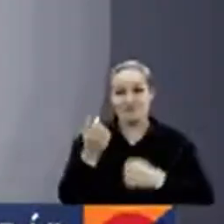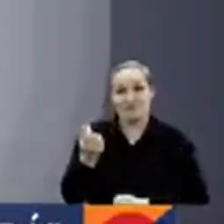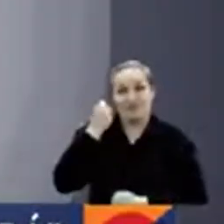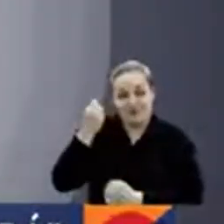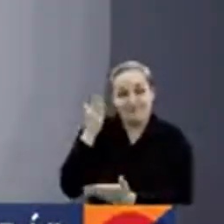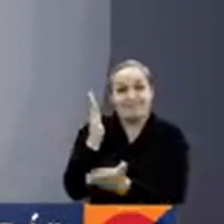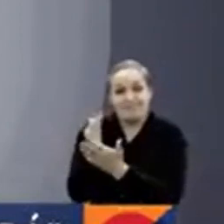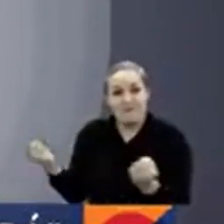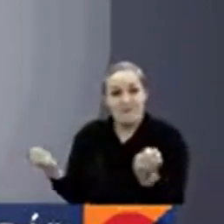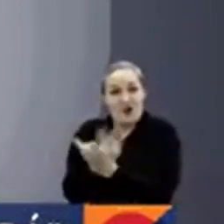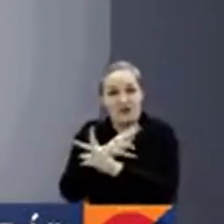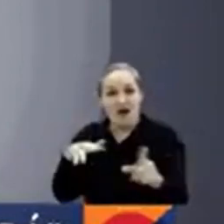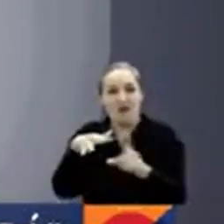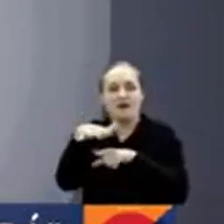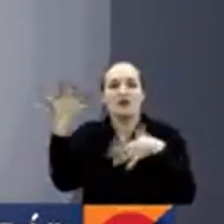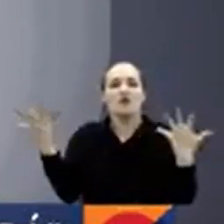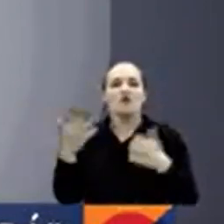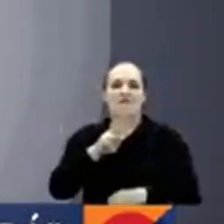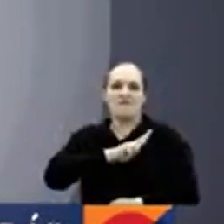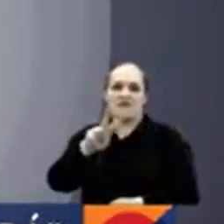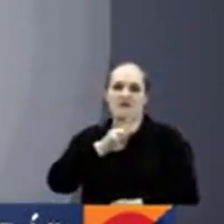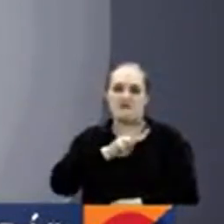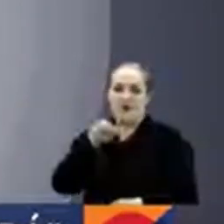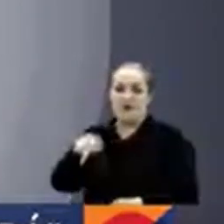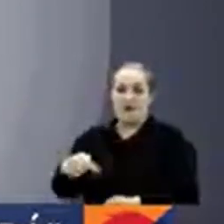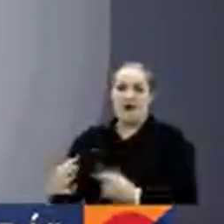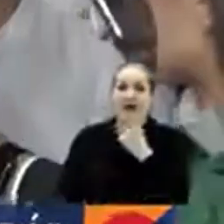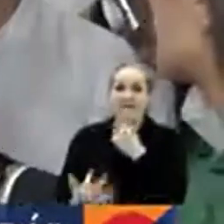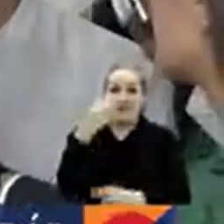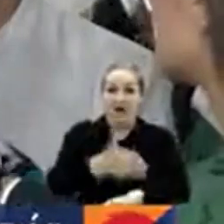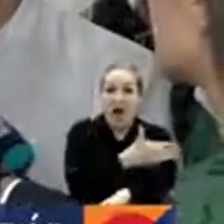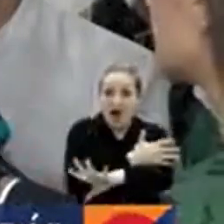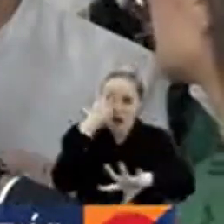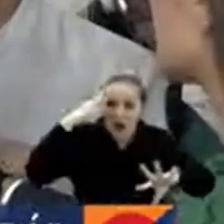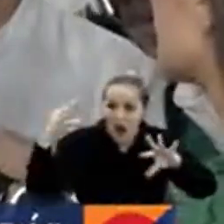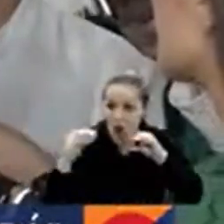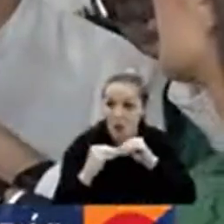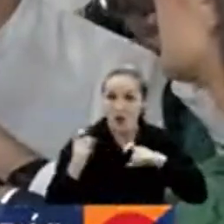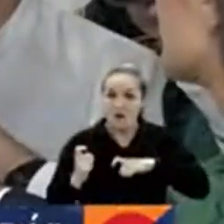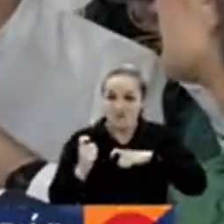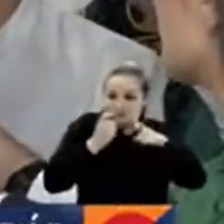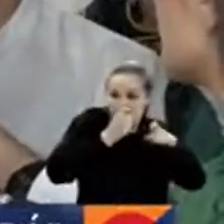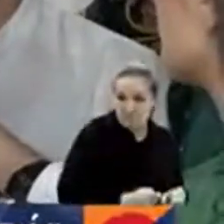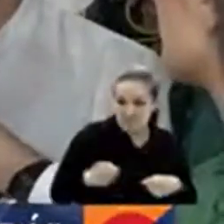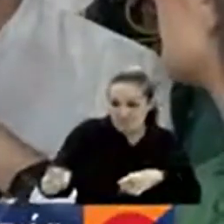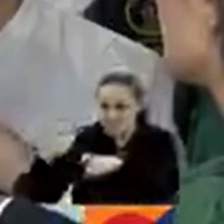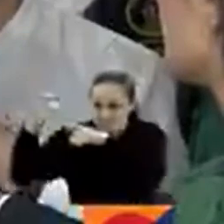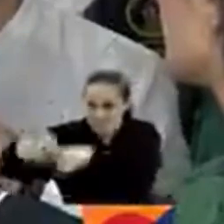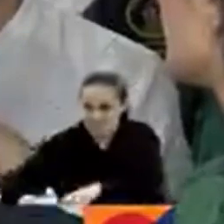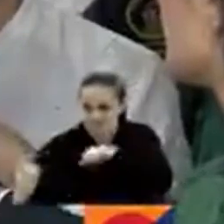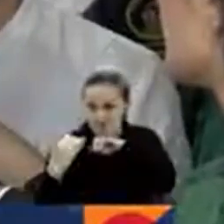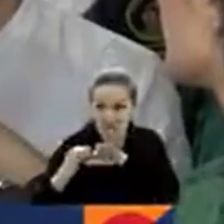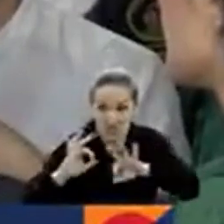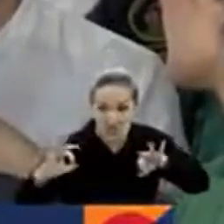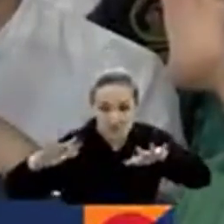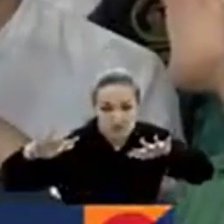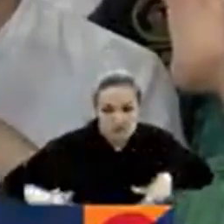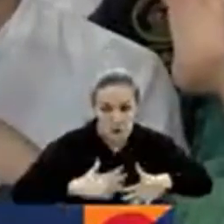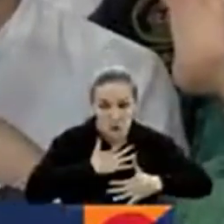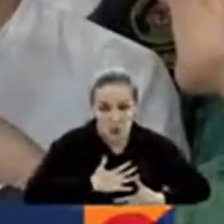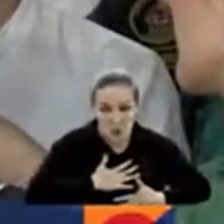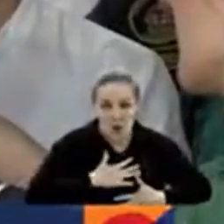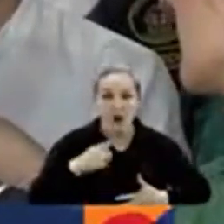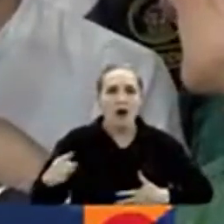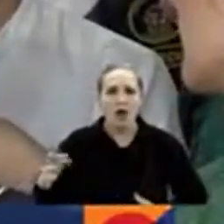violentos contra la población en Valle del Cauca que violan el cese del fuego. Un reiterado incumplimiento del